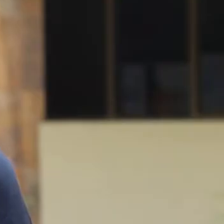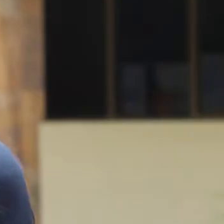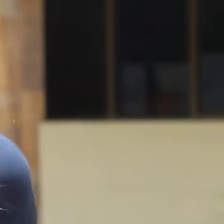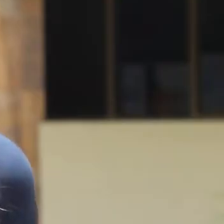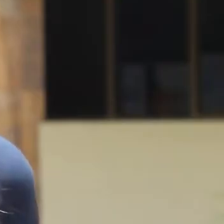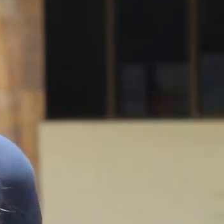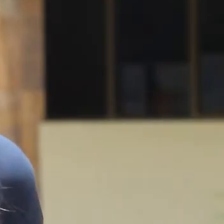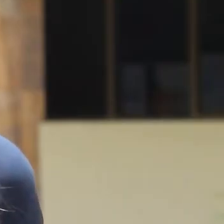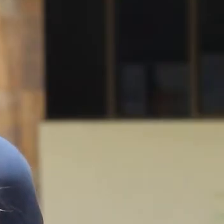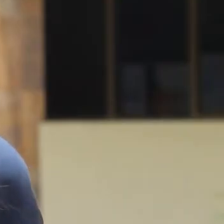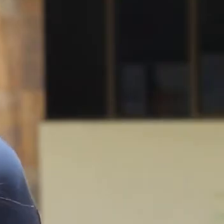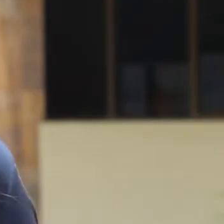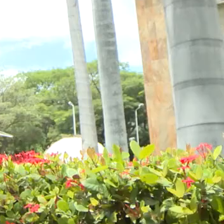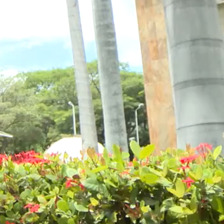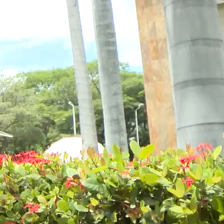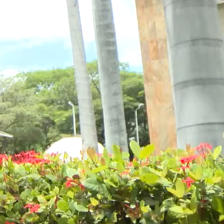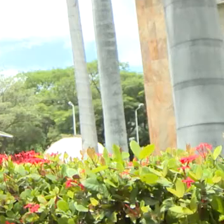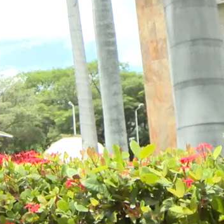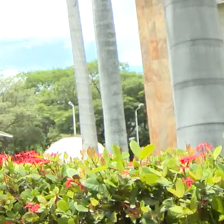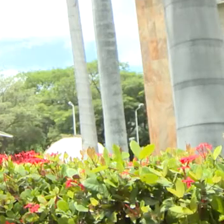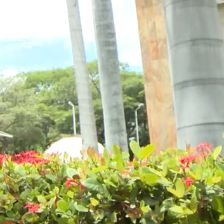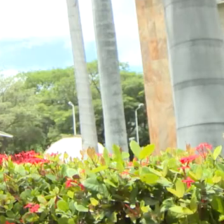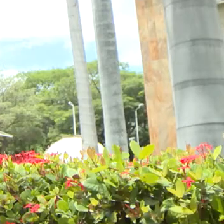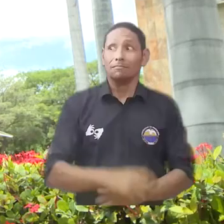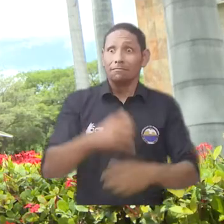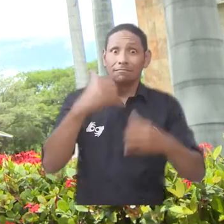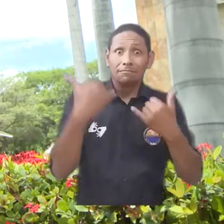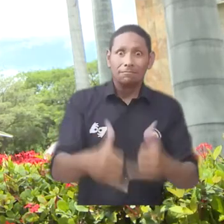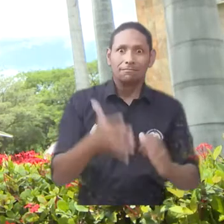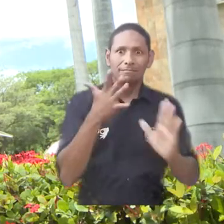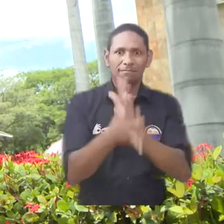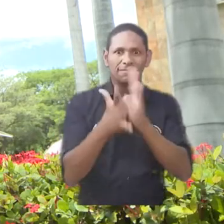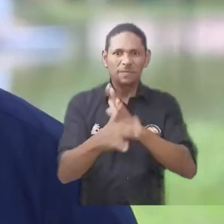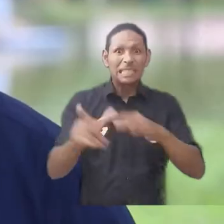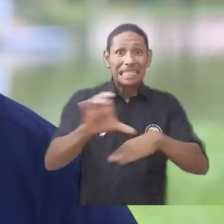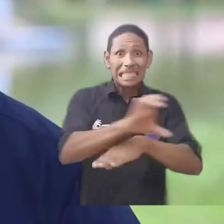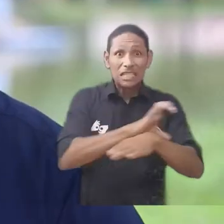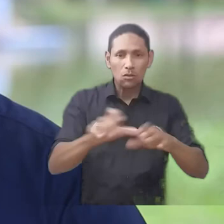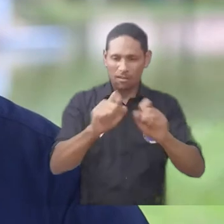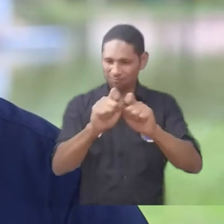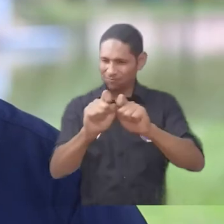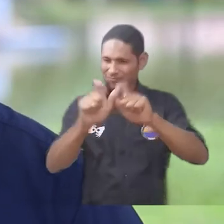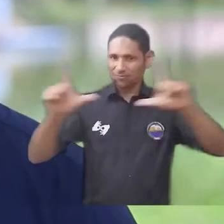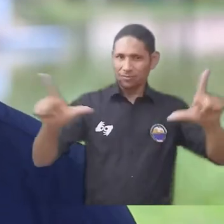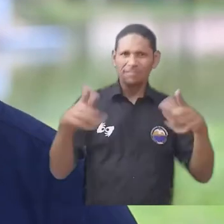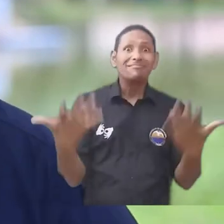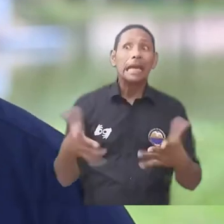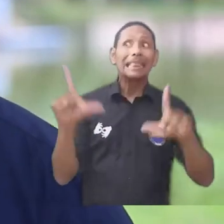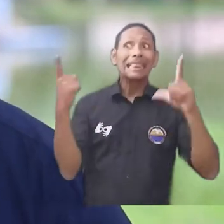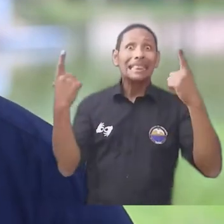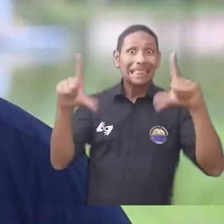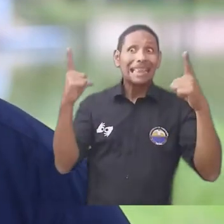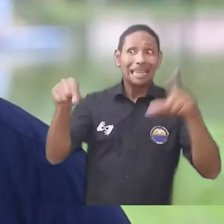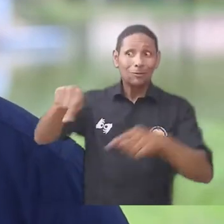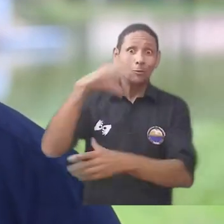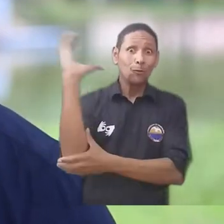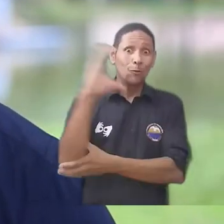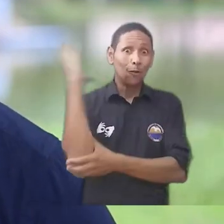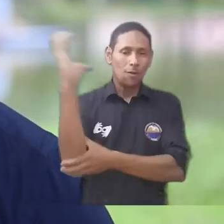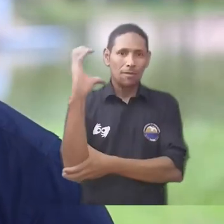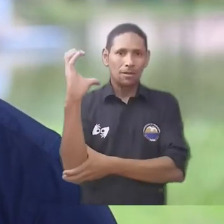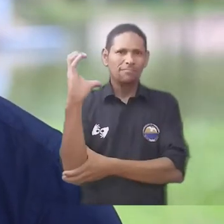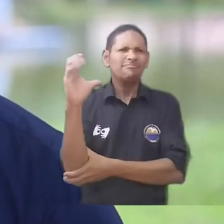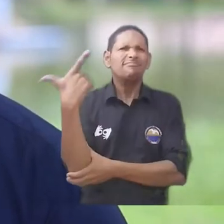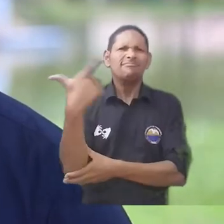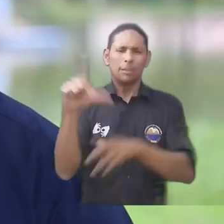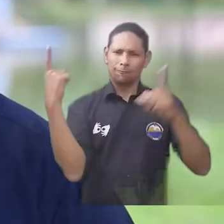La tercera temporada de la serie Ciudad Pantalla llega a la televisión colombiana. El seriado producido y dirigido por el programa de cine